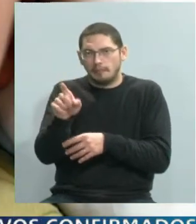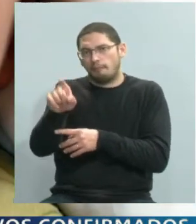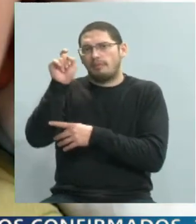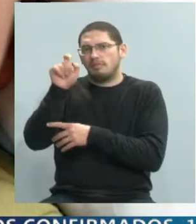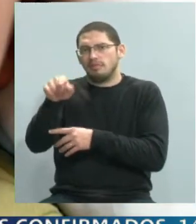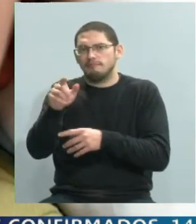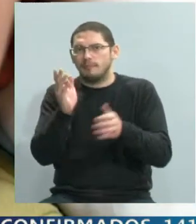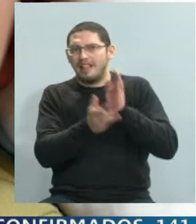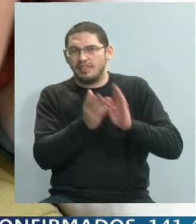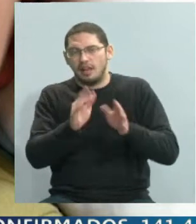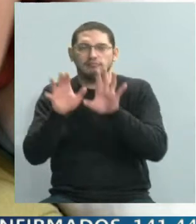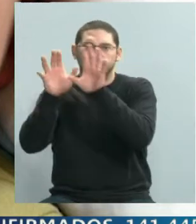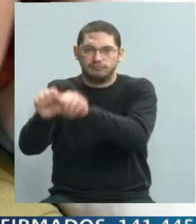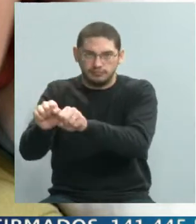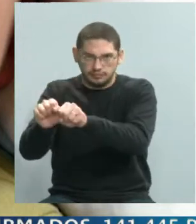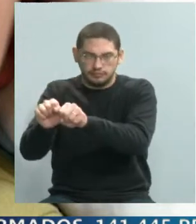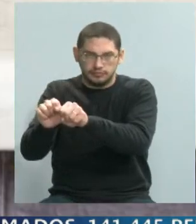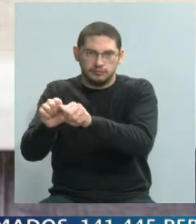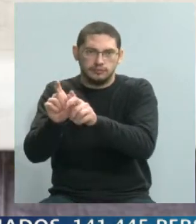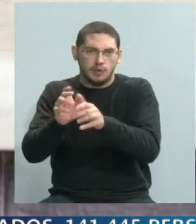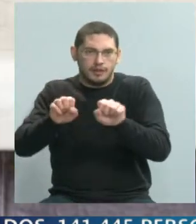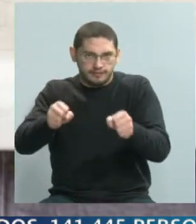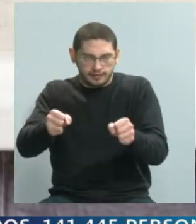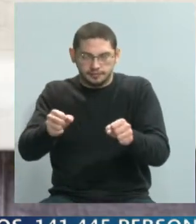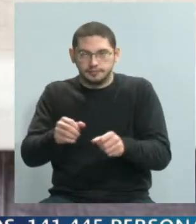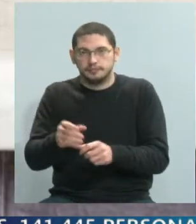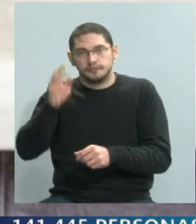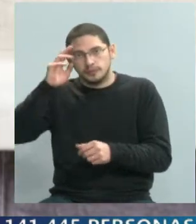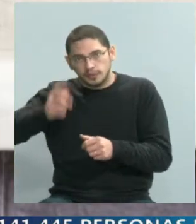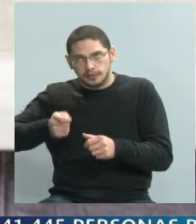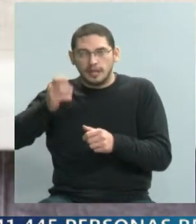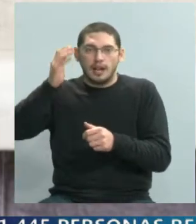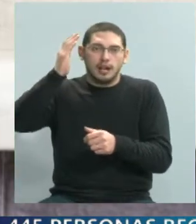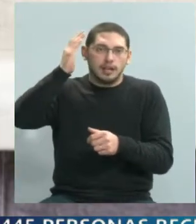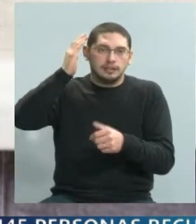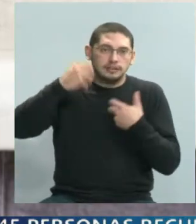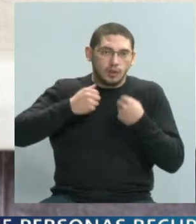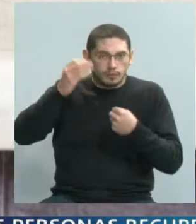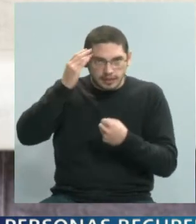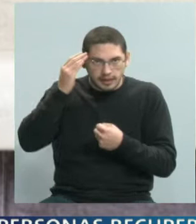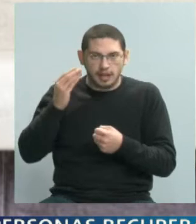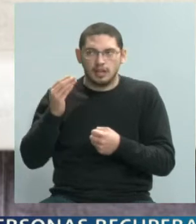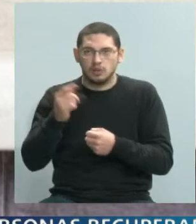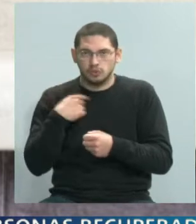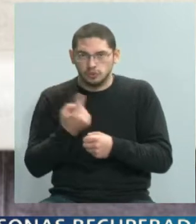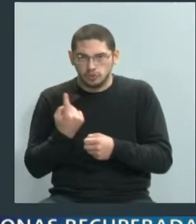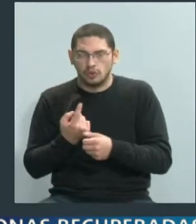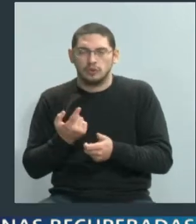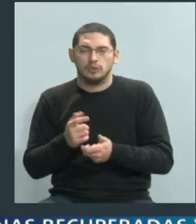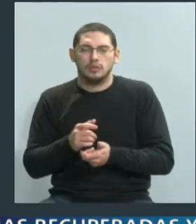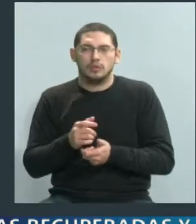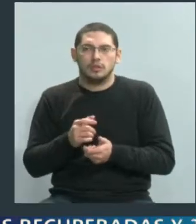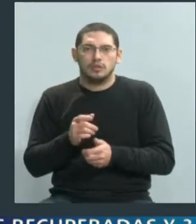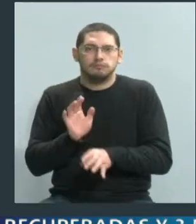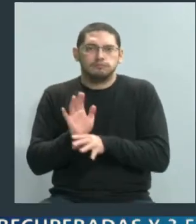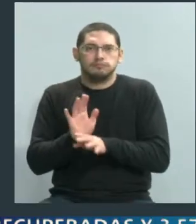que los organismos judiciales y los efectores de salud mental deberíamos tener un